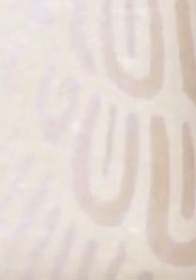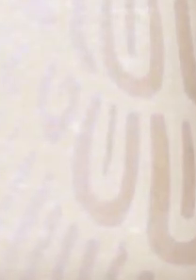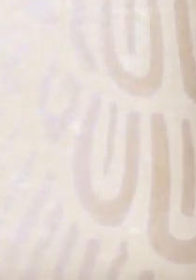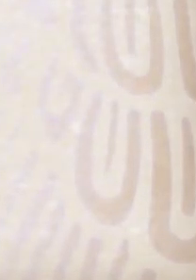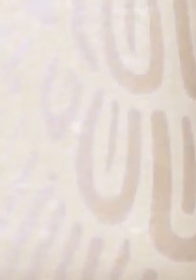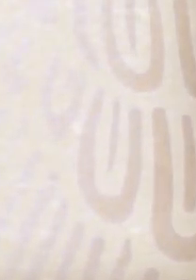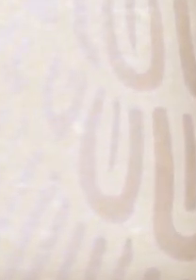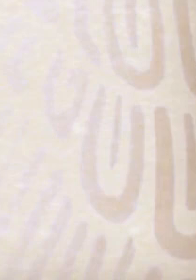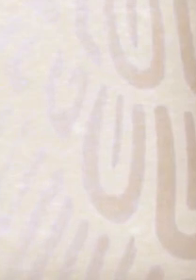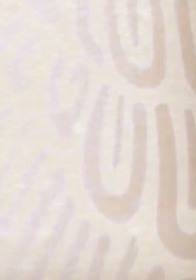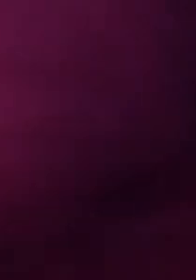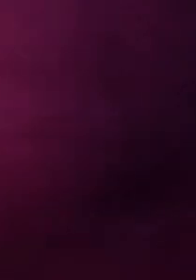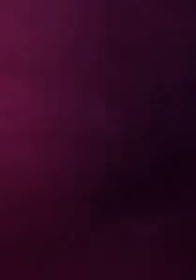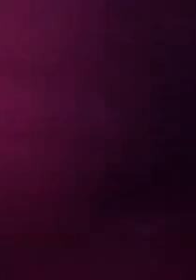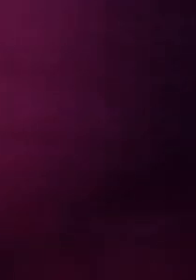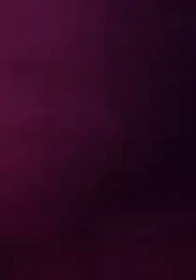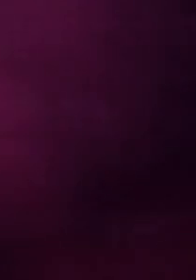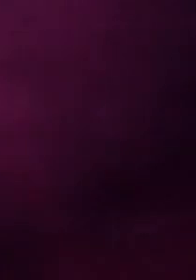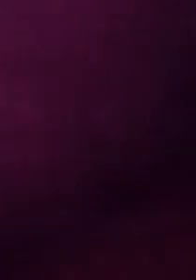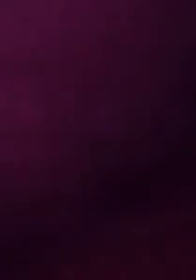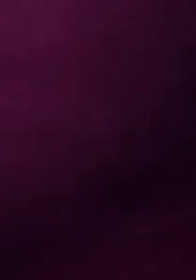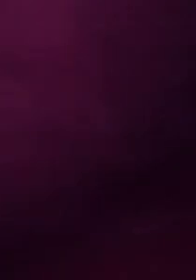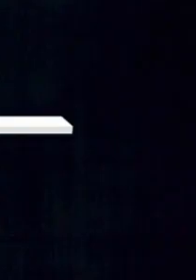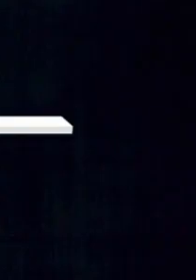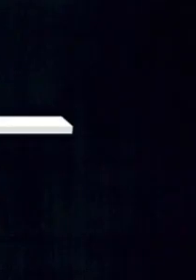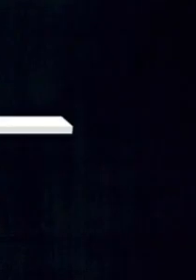Quédate en casa. Gobierno de México.